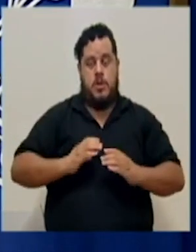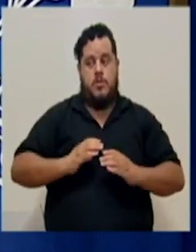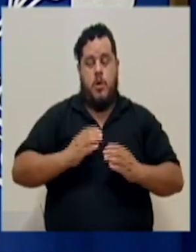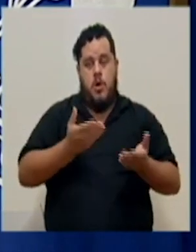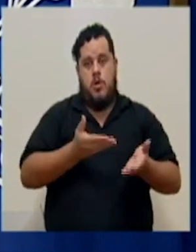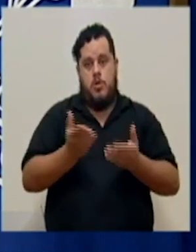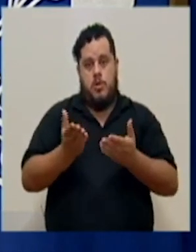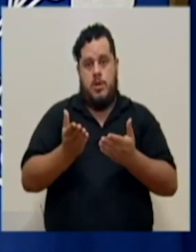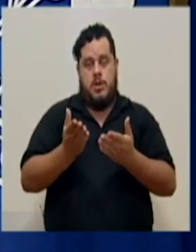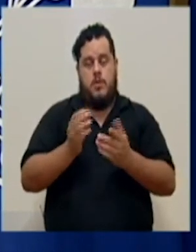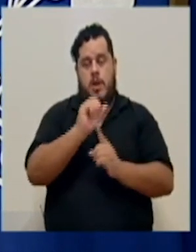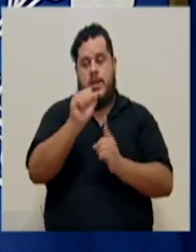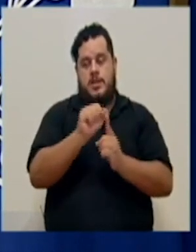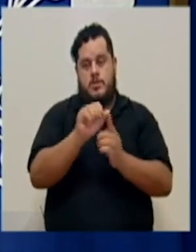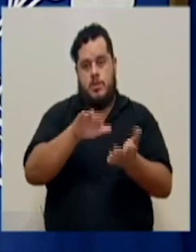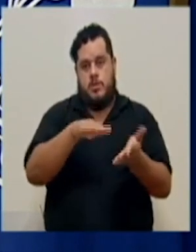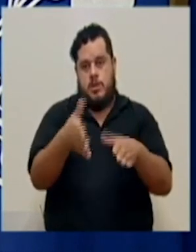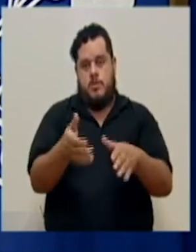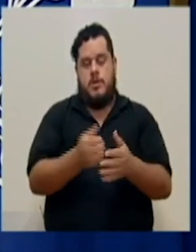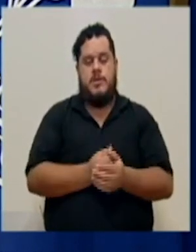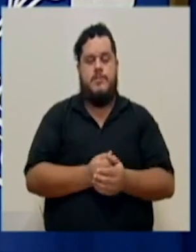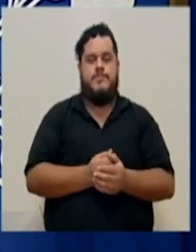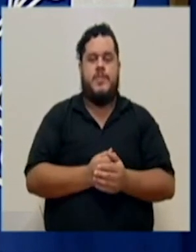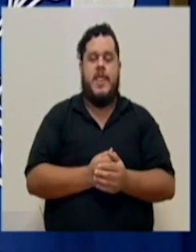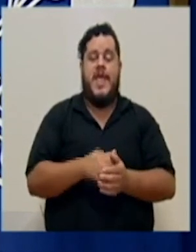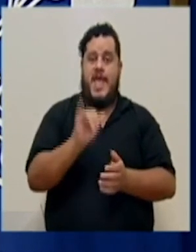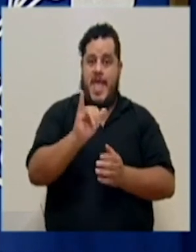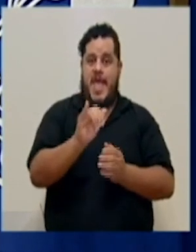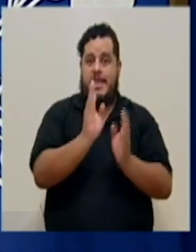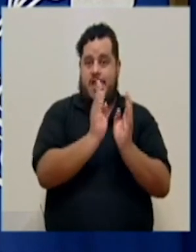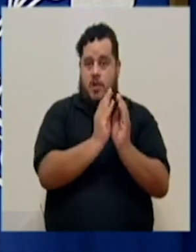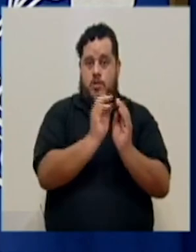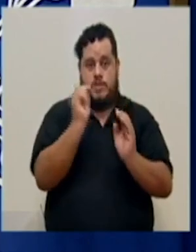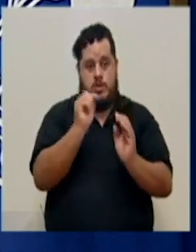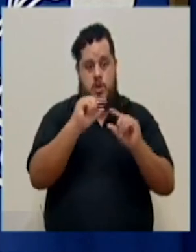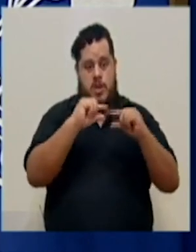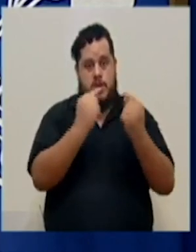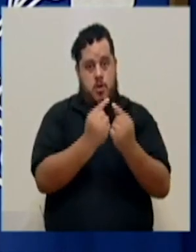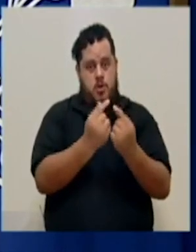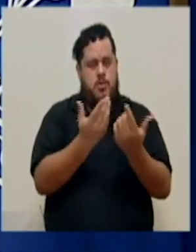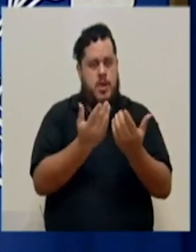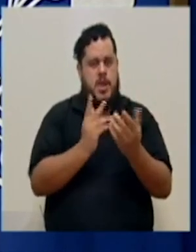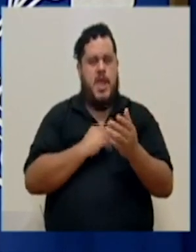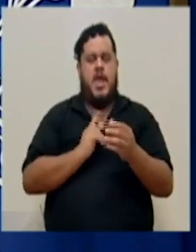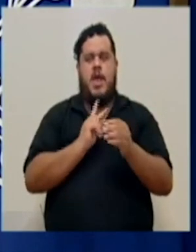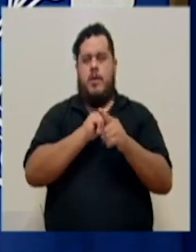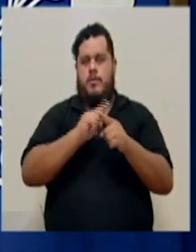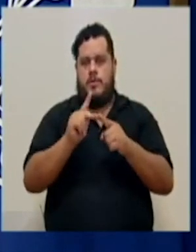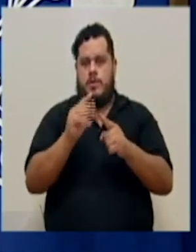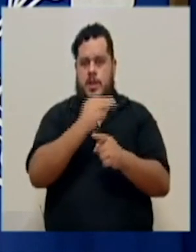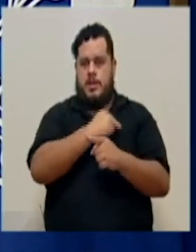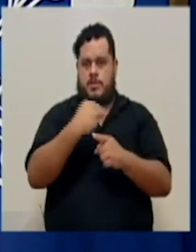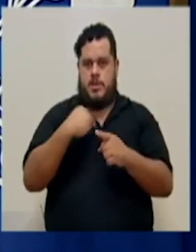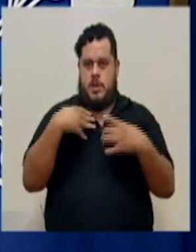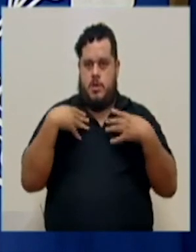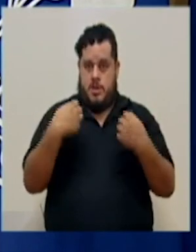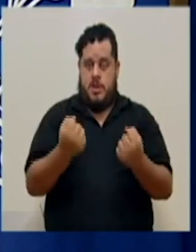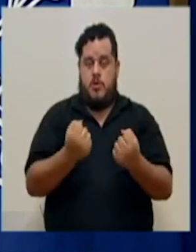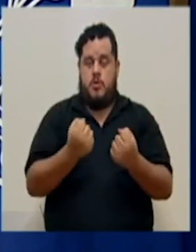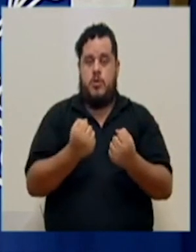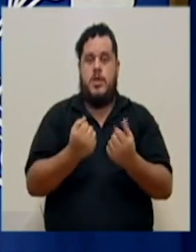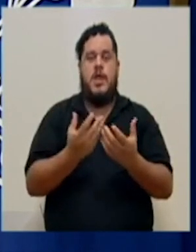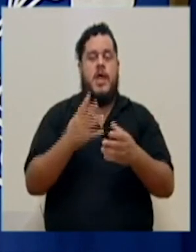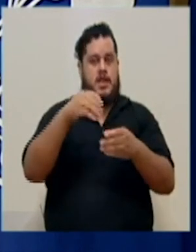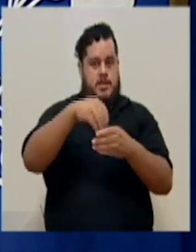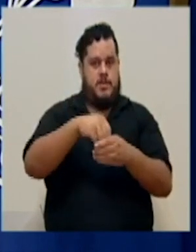llevó a la causa de muerte. Esta comisión está conformada por profesionales del Ministerio de Salud, de la